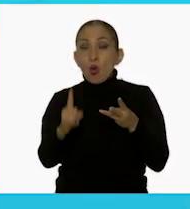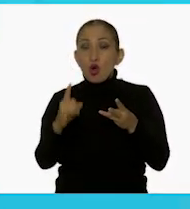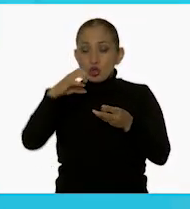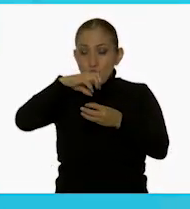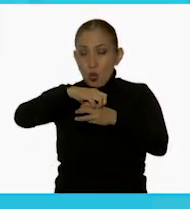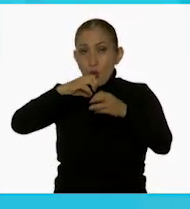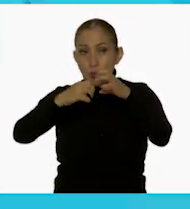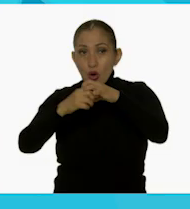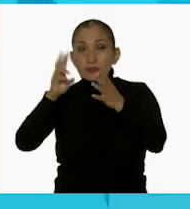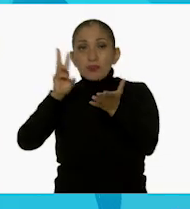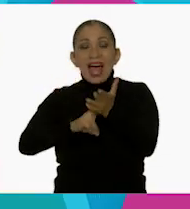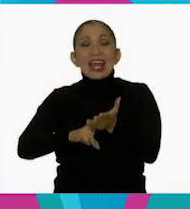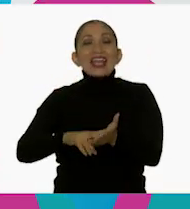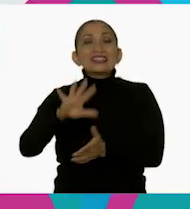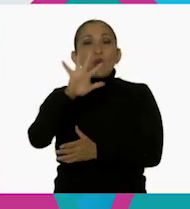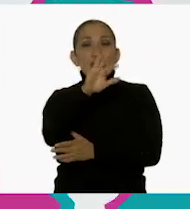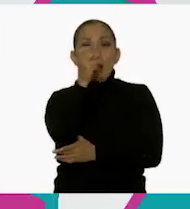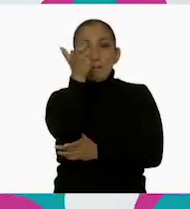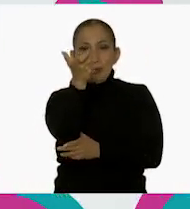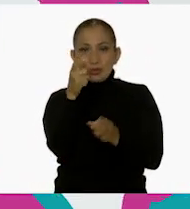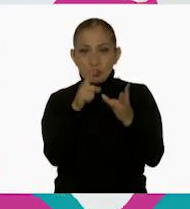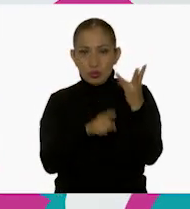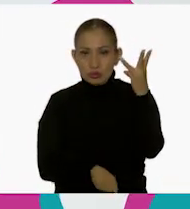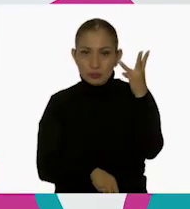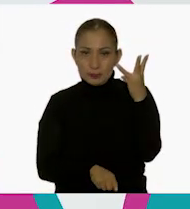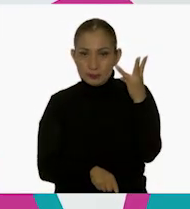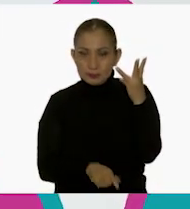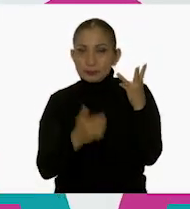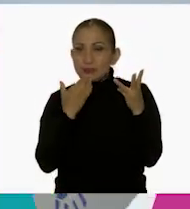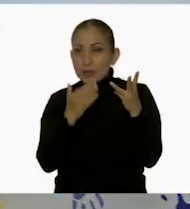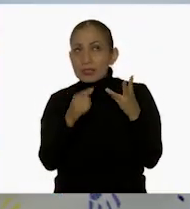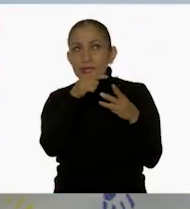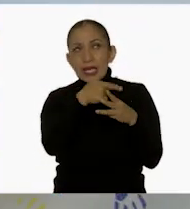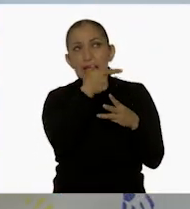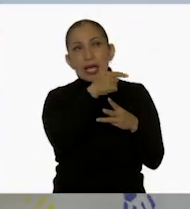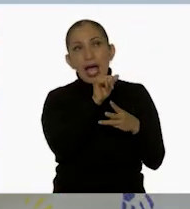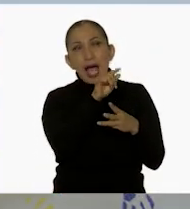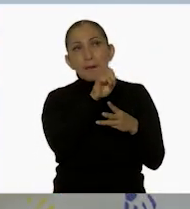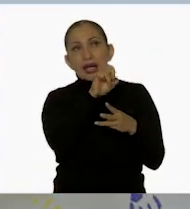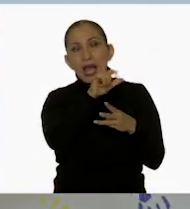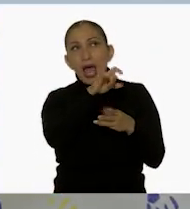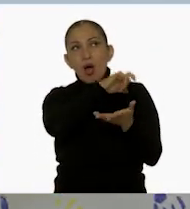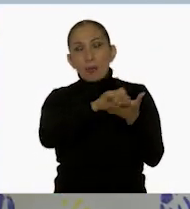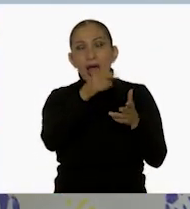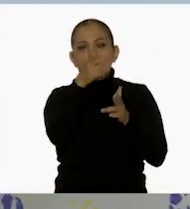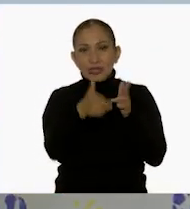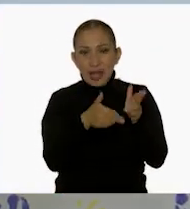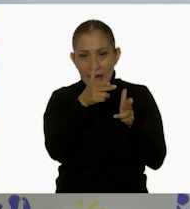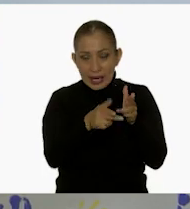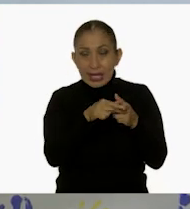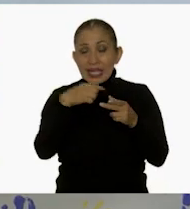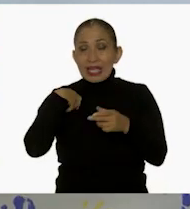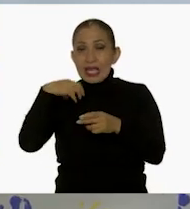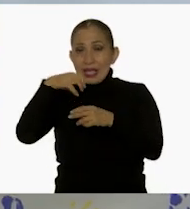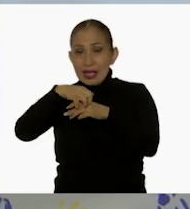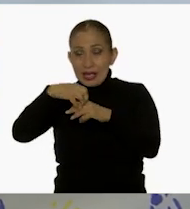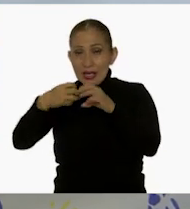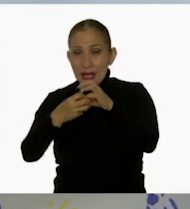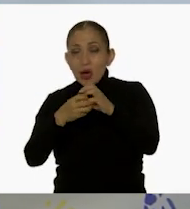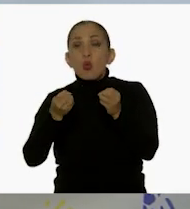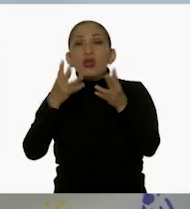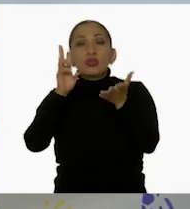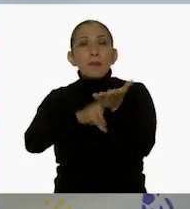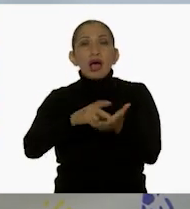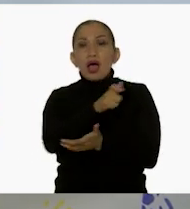cubos que cuestan 50 pesos. Muy bien. Si Gabriela comprara el trenecito y los dados, ¿cuánto tendría que